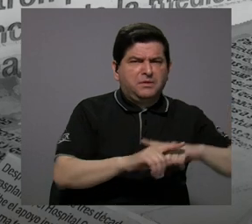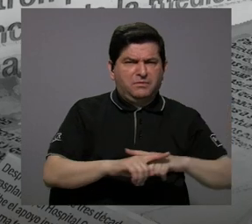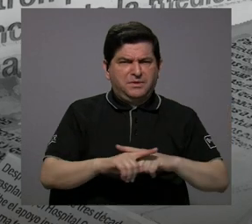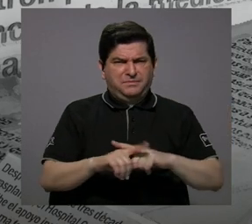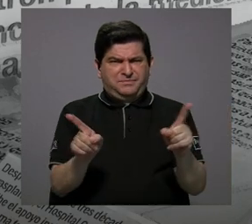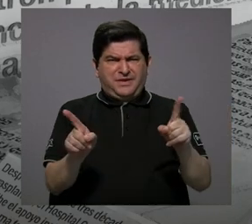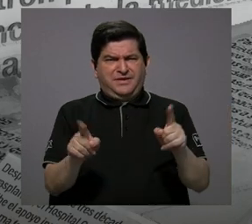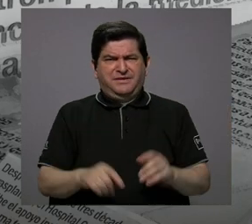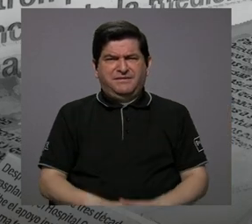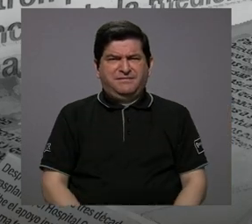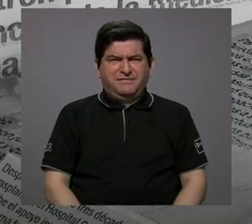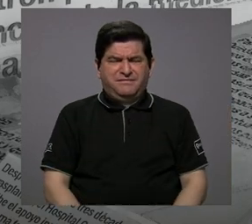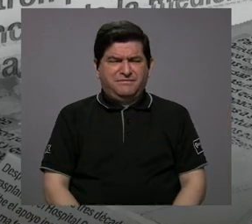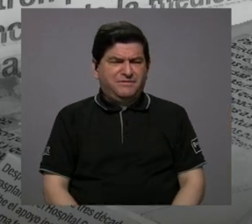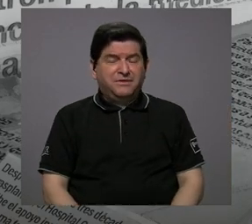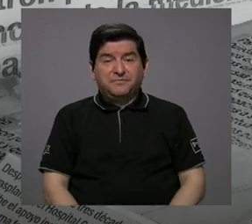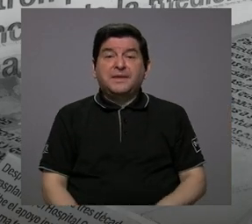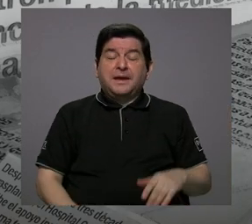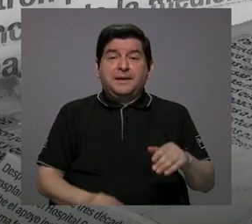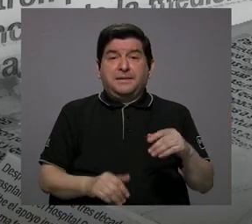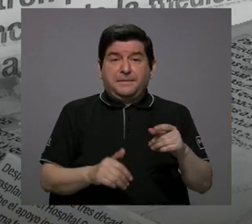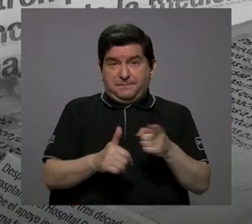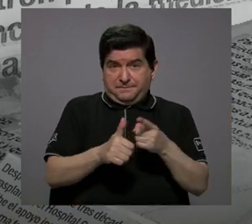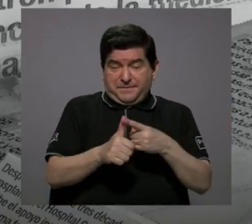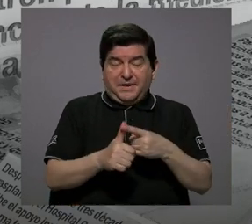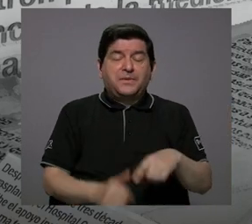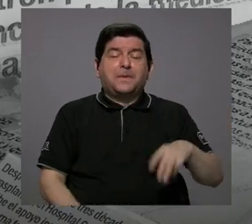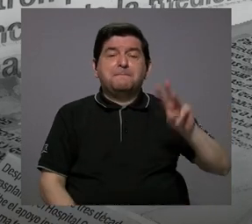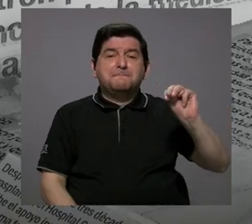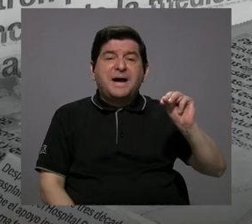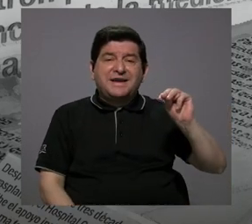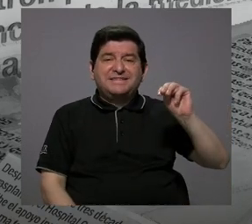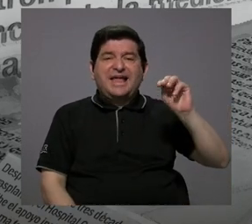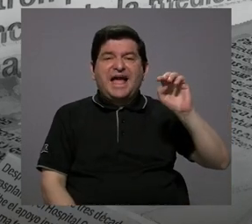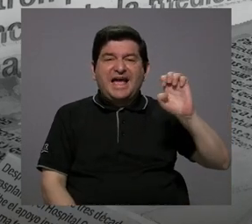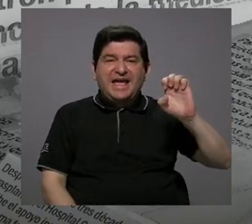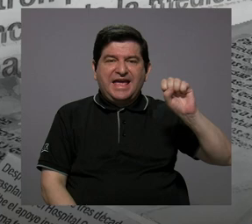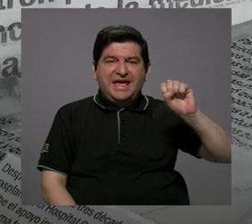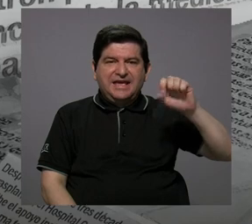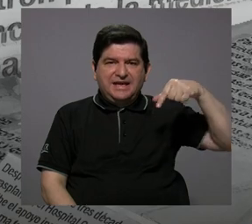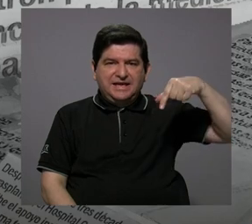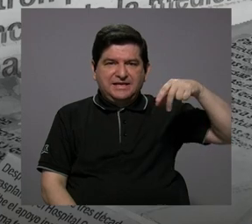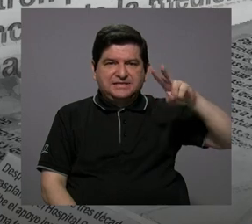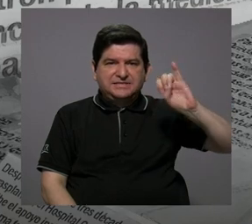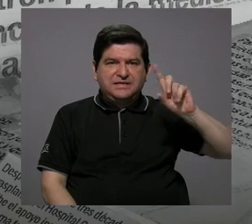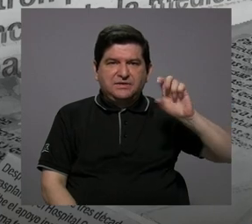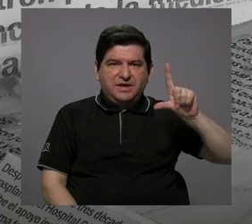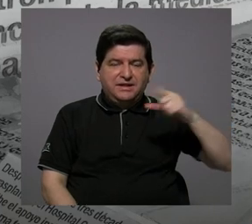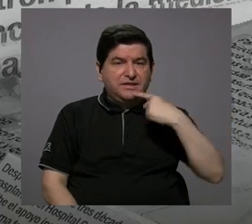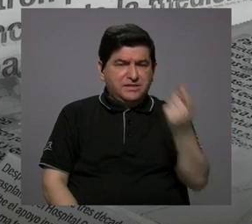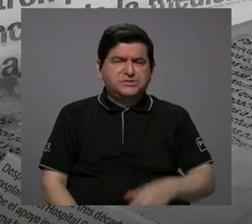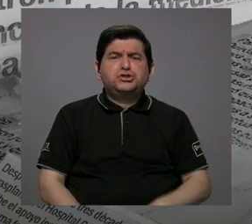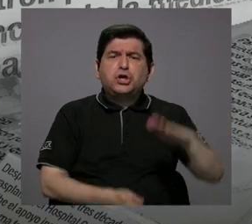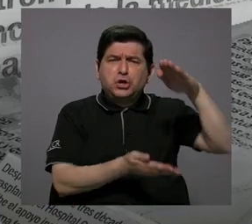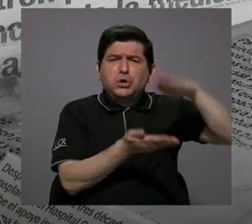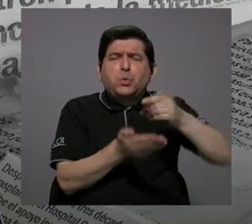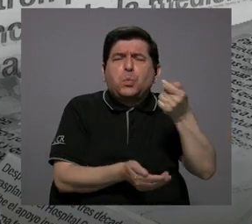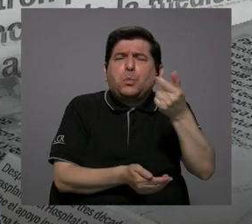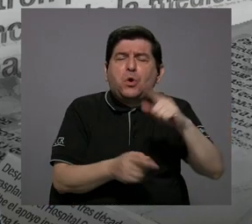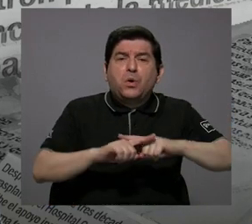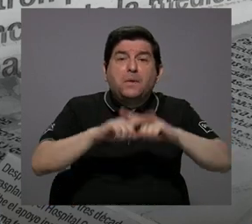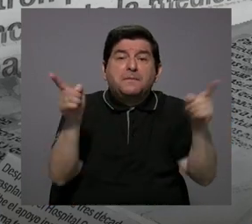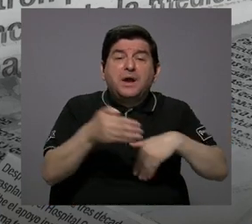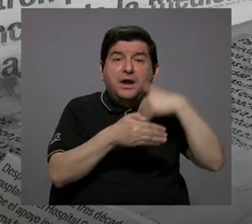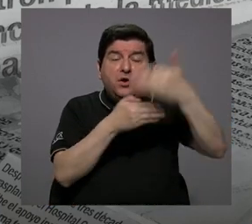doña Marta Esquivel dio algunas cifras en que habían disminuido levemente, pero después